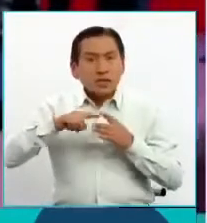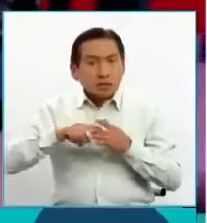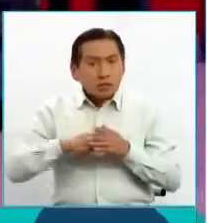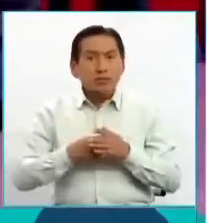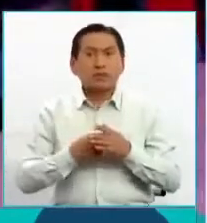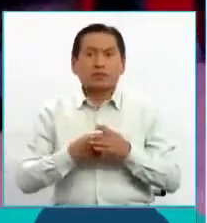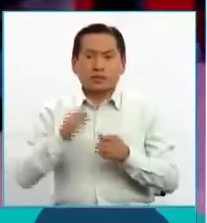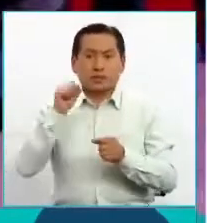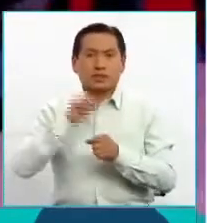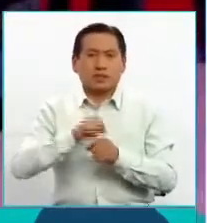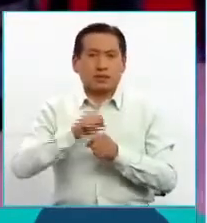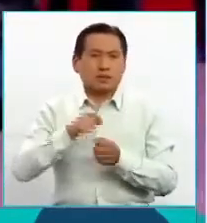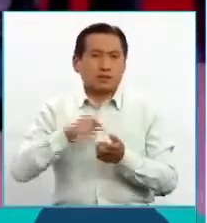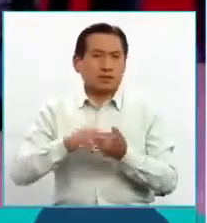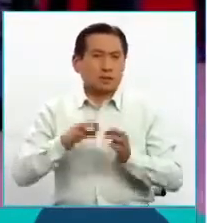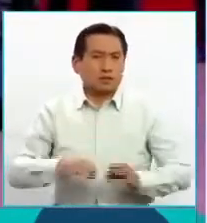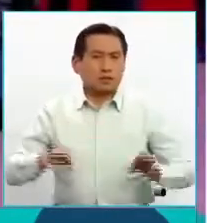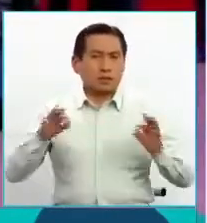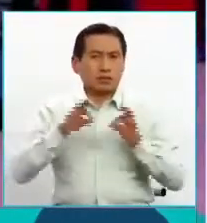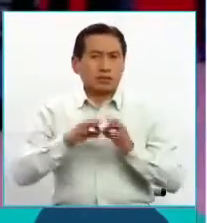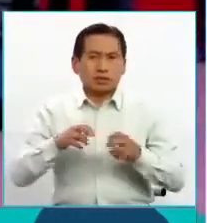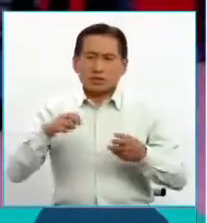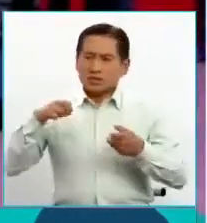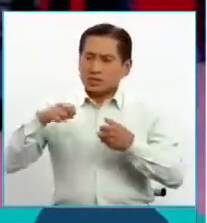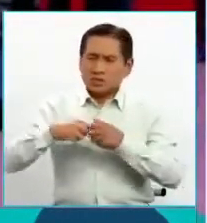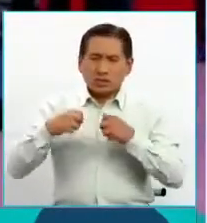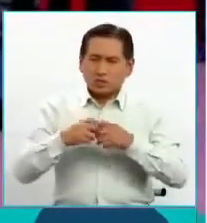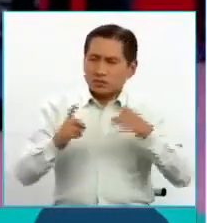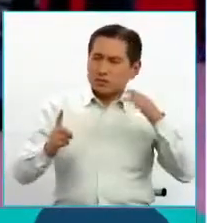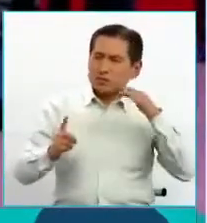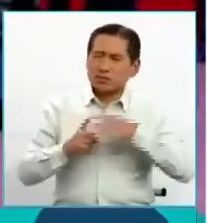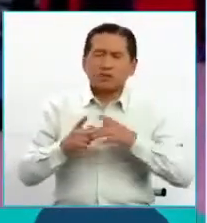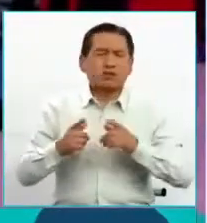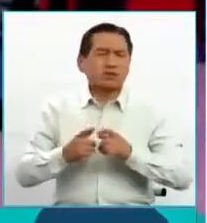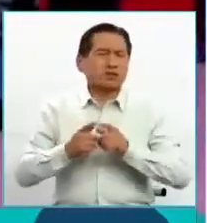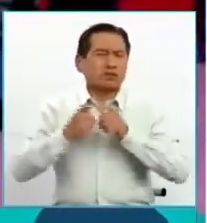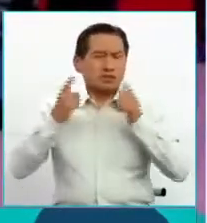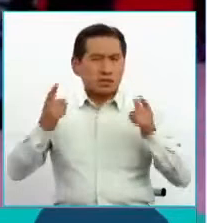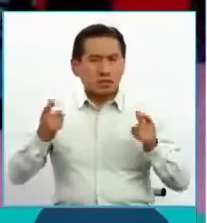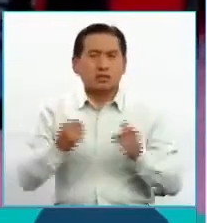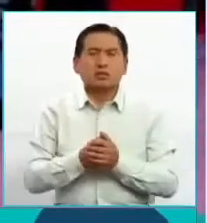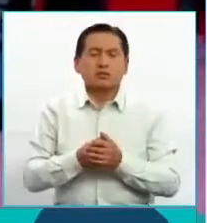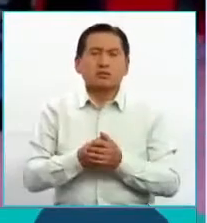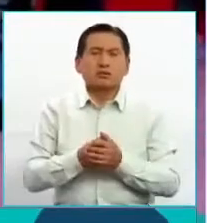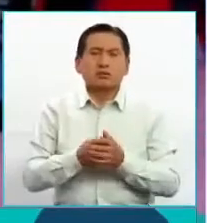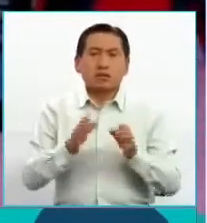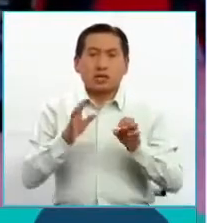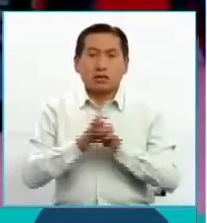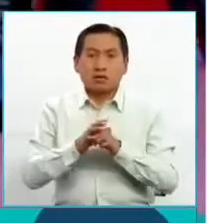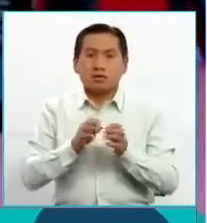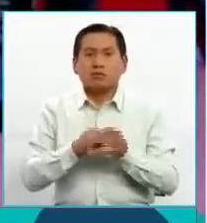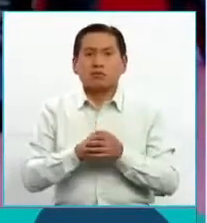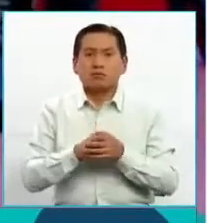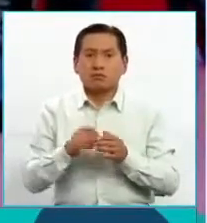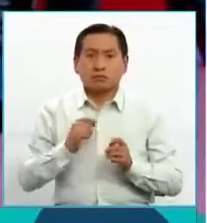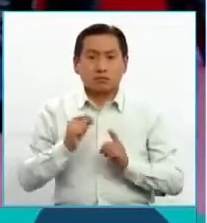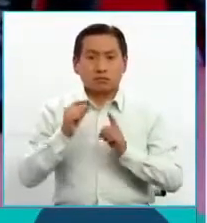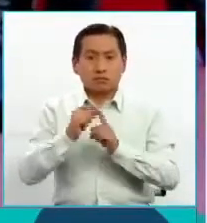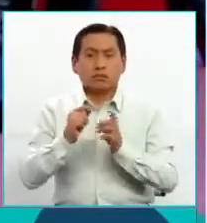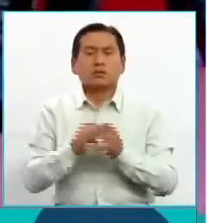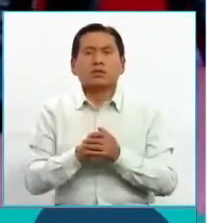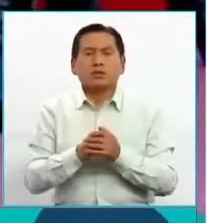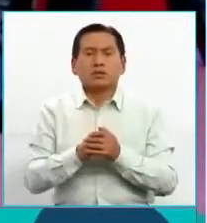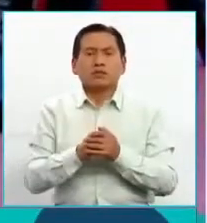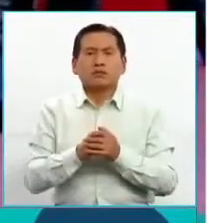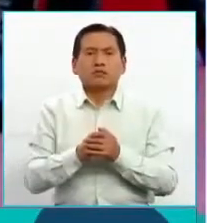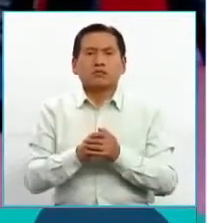trabajar. Las dificultades que hemos encontrado son grandes. El tema de la sombrería, por ejemplo, te puedo decir que